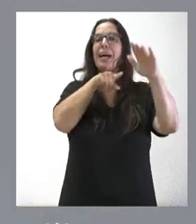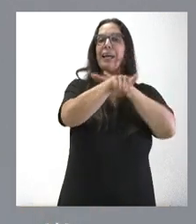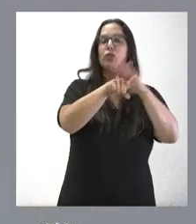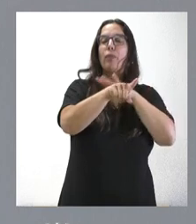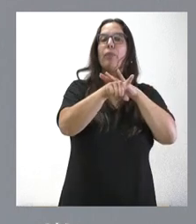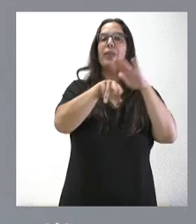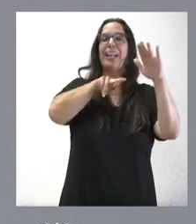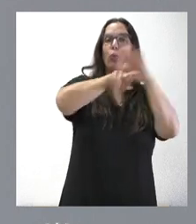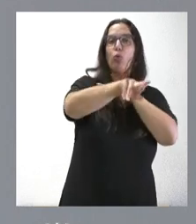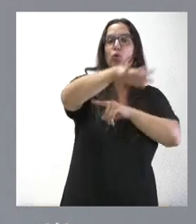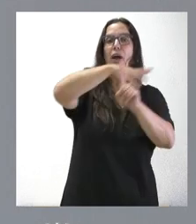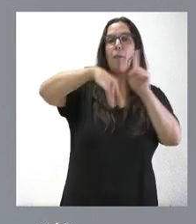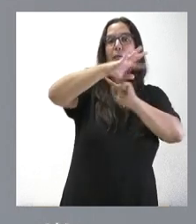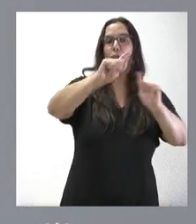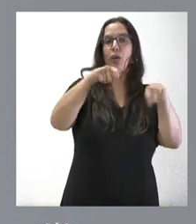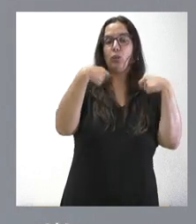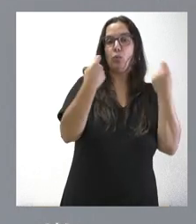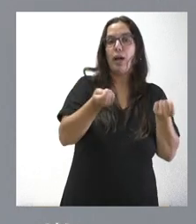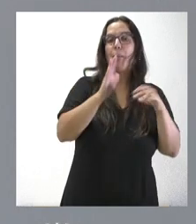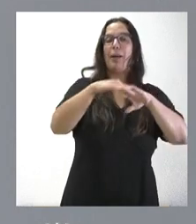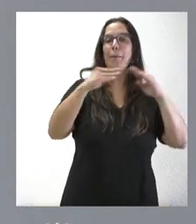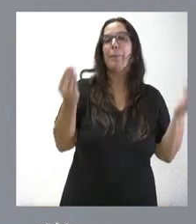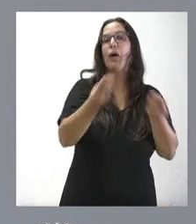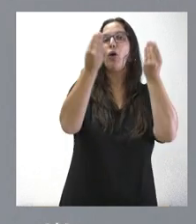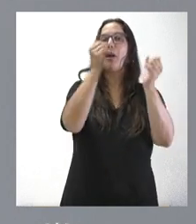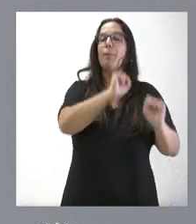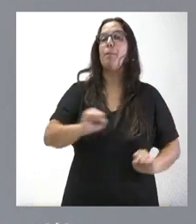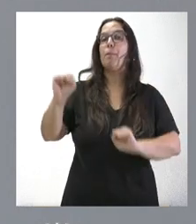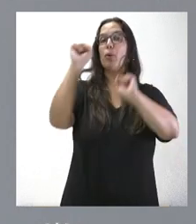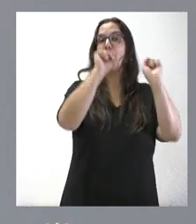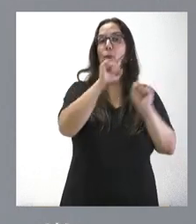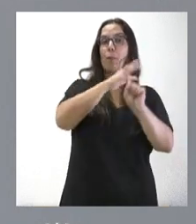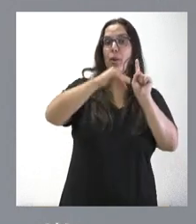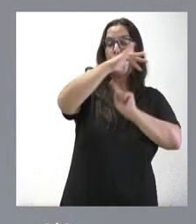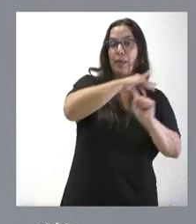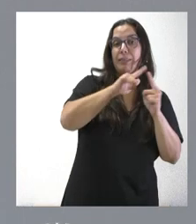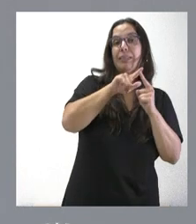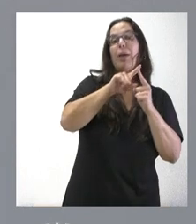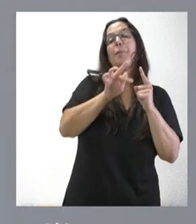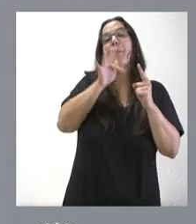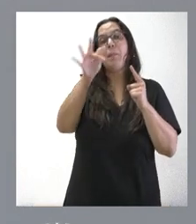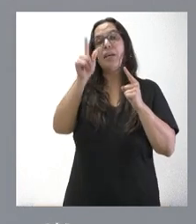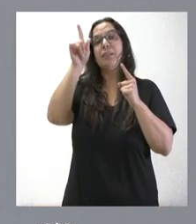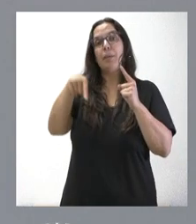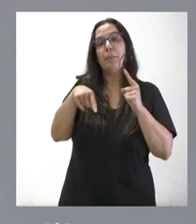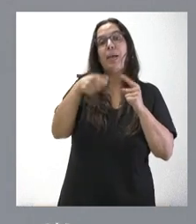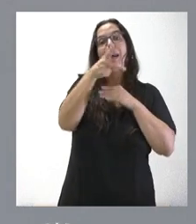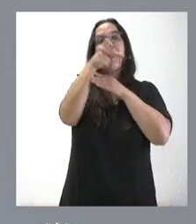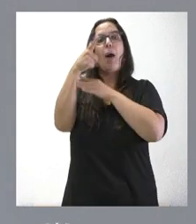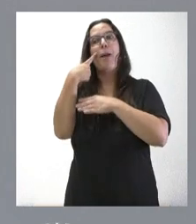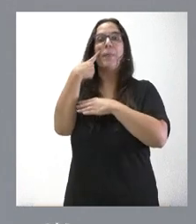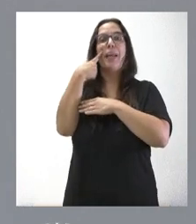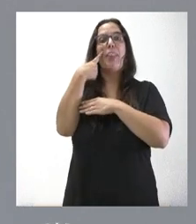en espacios naturales de mejora y protección del medioambiente y la extensión de las cámaras de